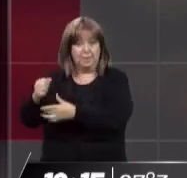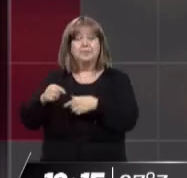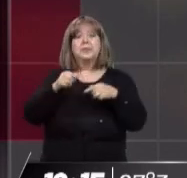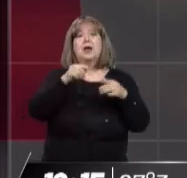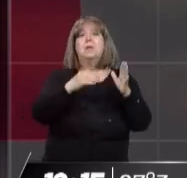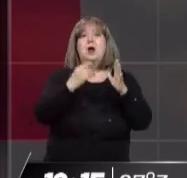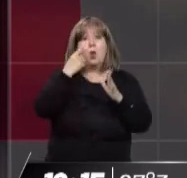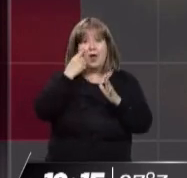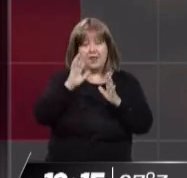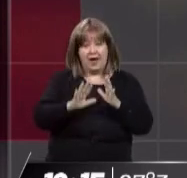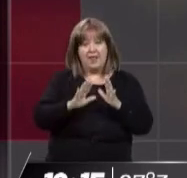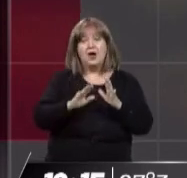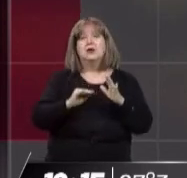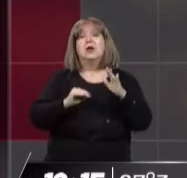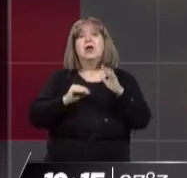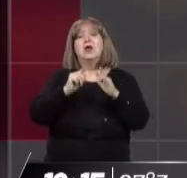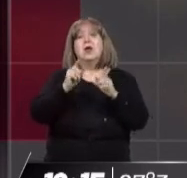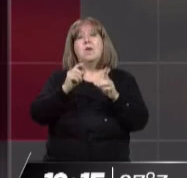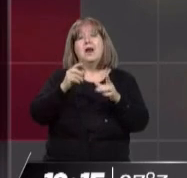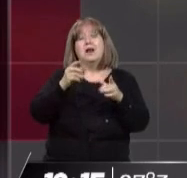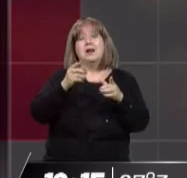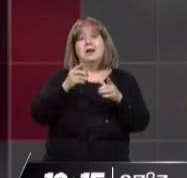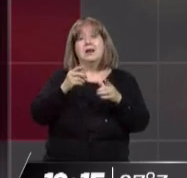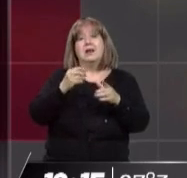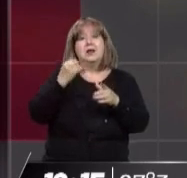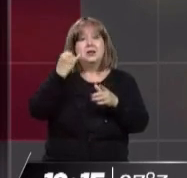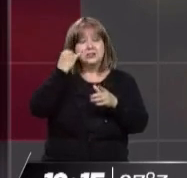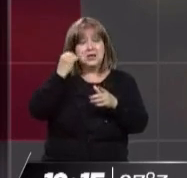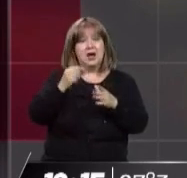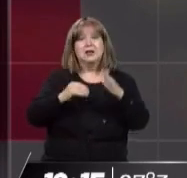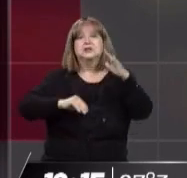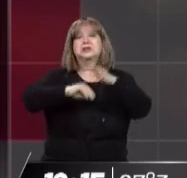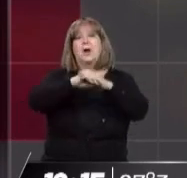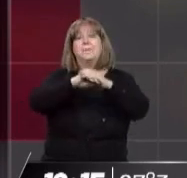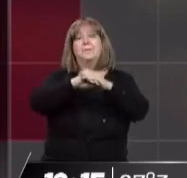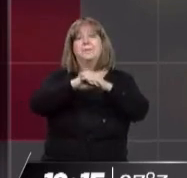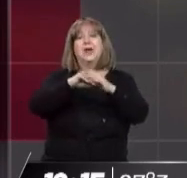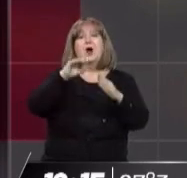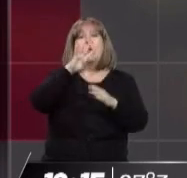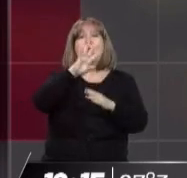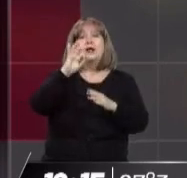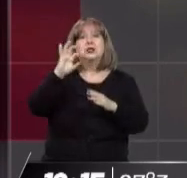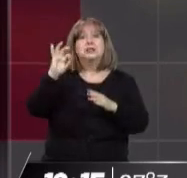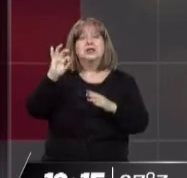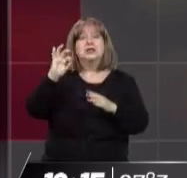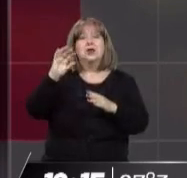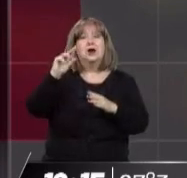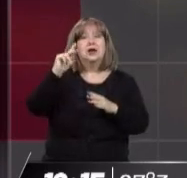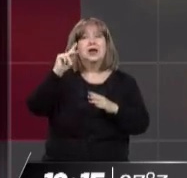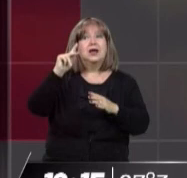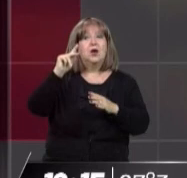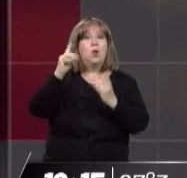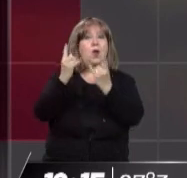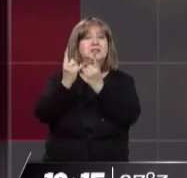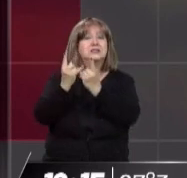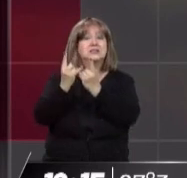cantidad de consumo, van a pagar la tarifa plena, sin subsidios. Solo a partir de los 400 kilovatios. ¿Quiénes son